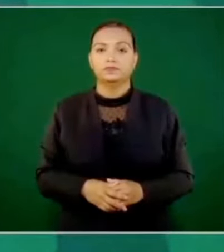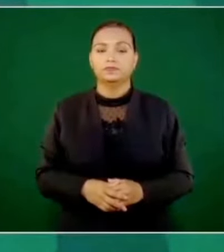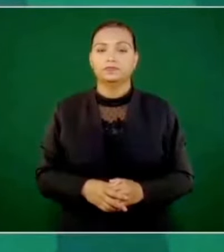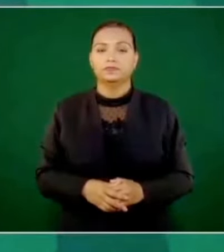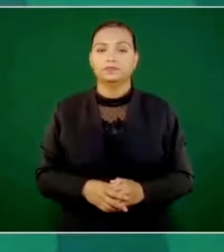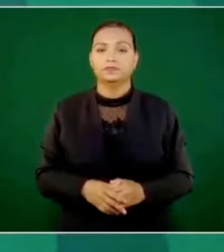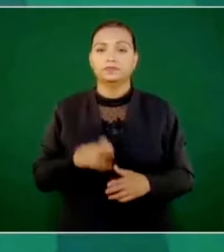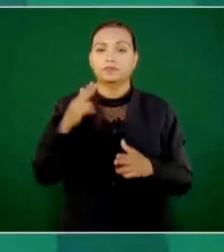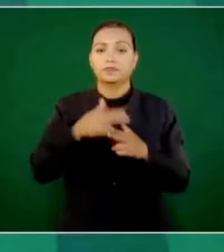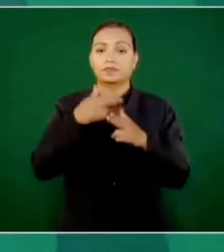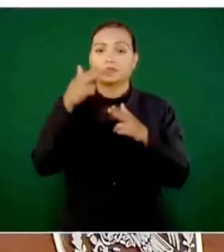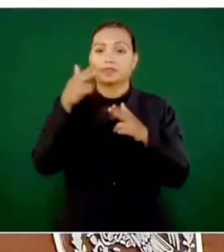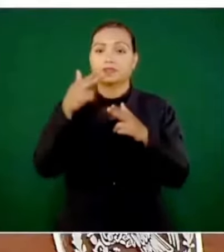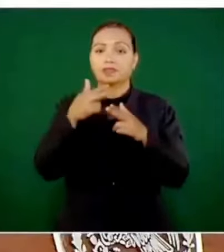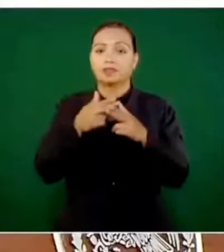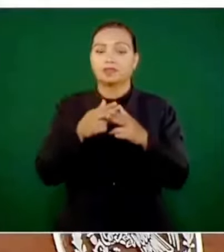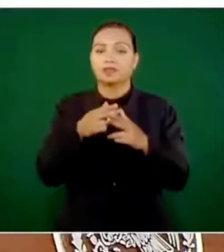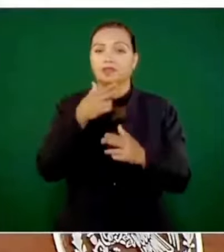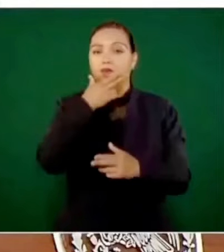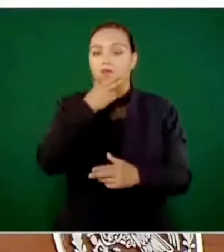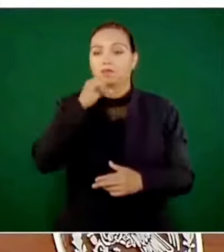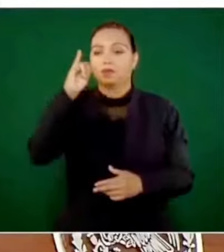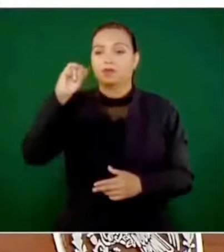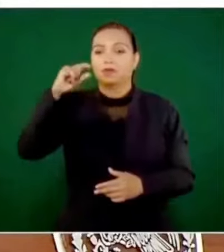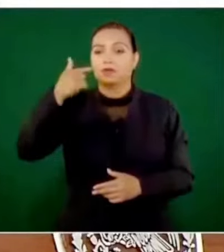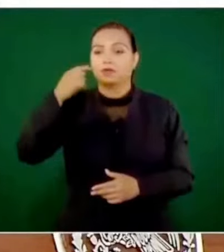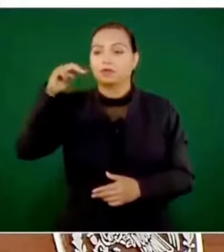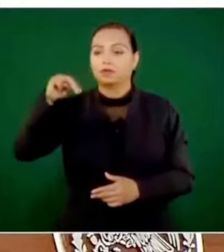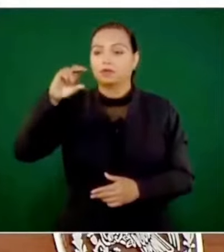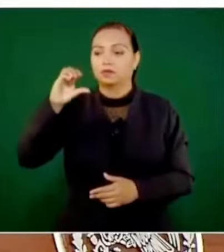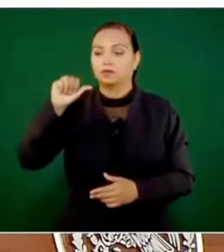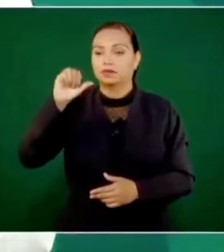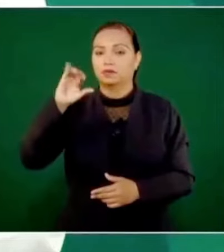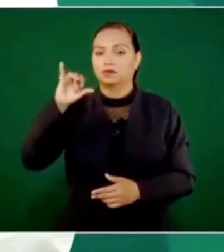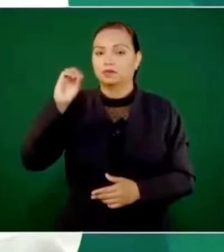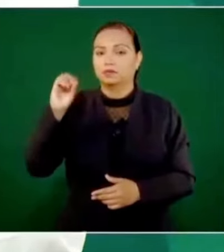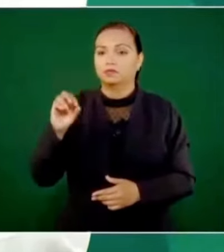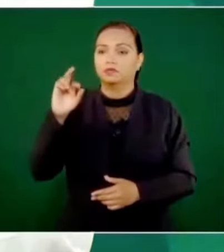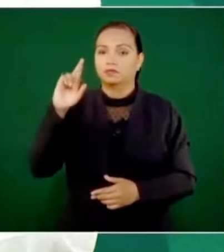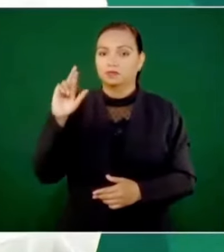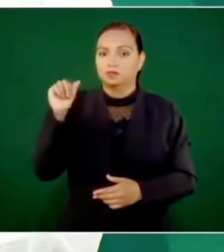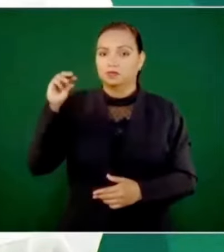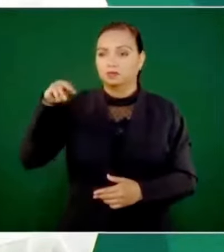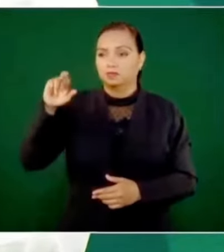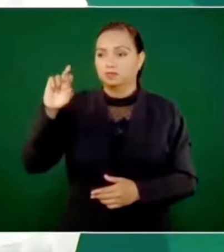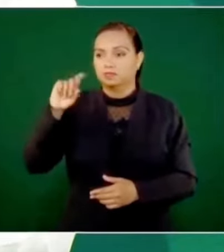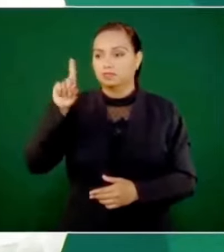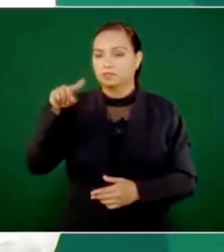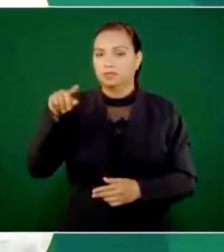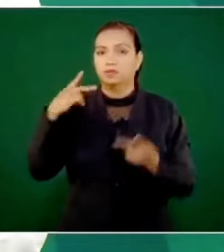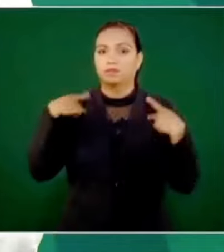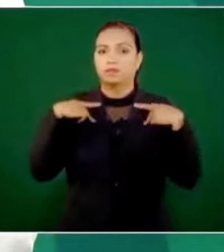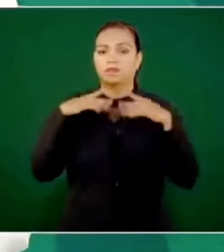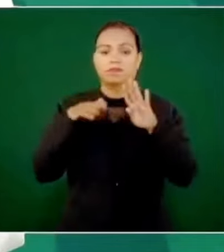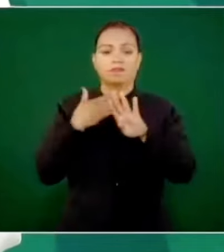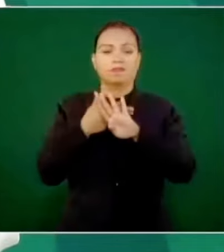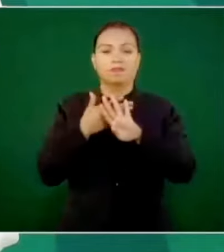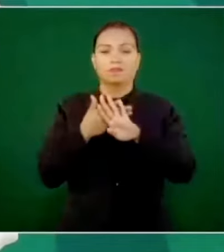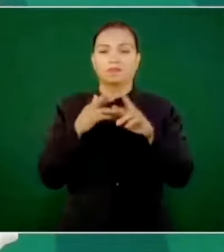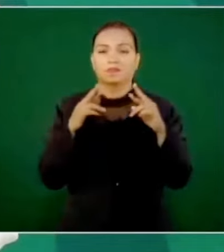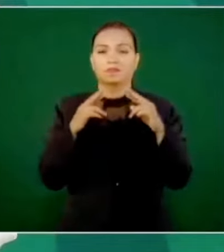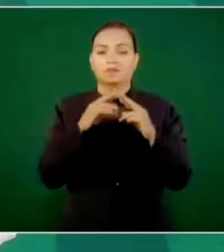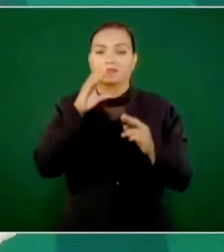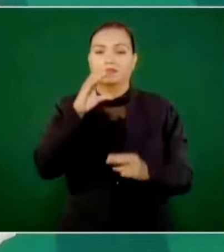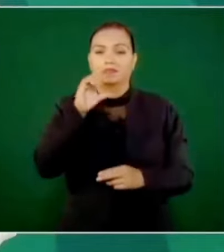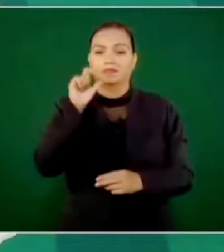Hasta el mismo Ignacio Ramírez el negromante, uno de los anticlericales más